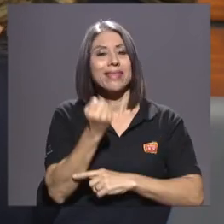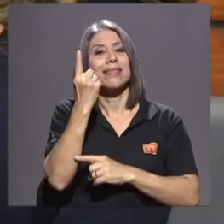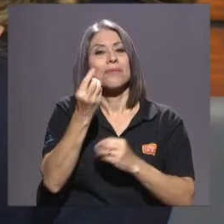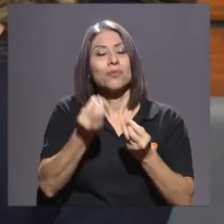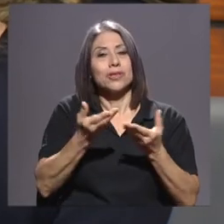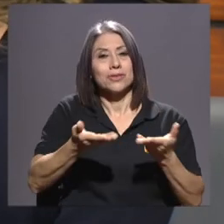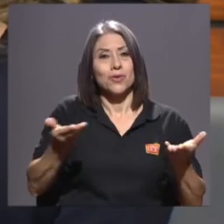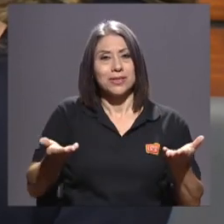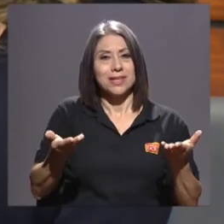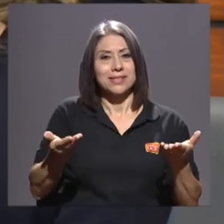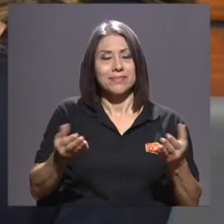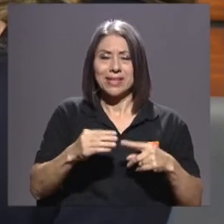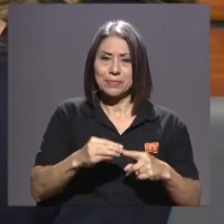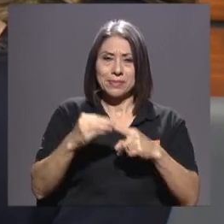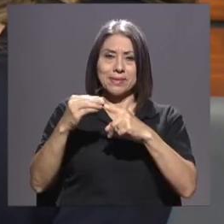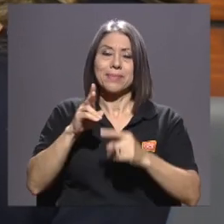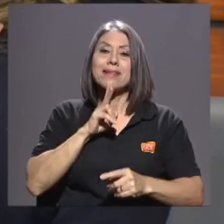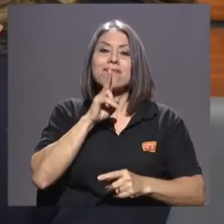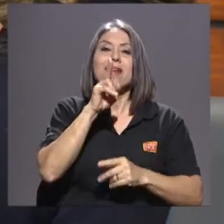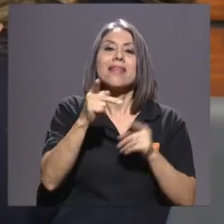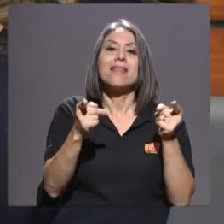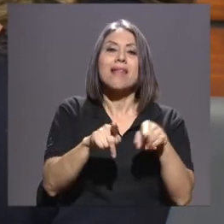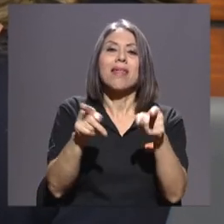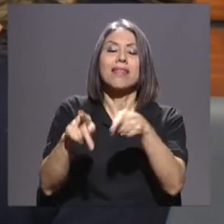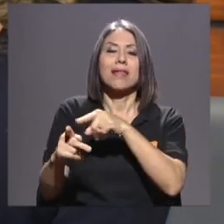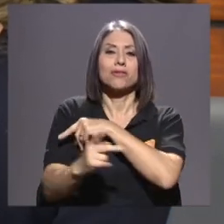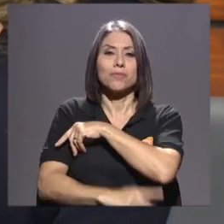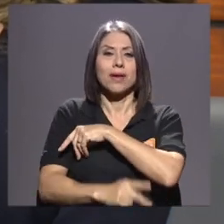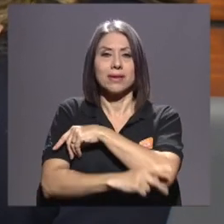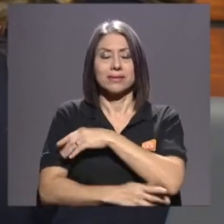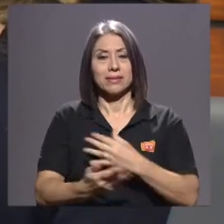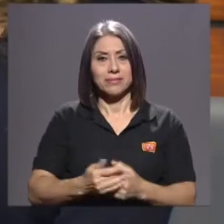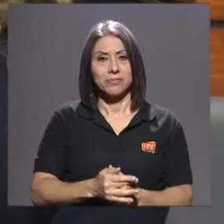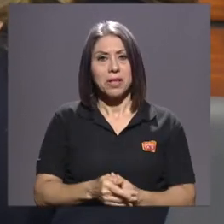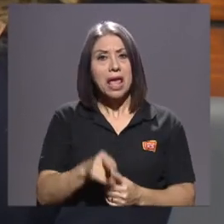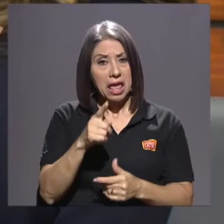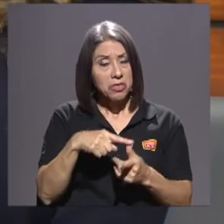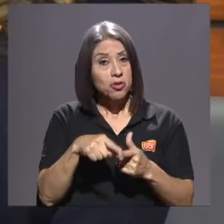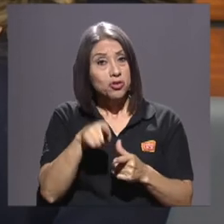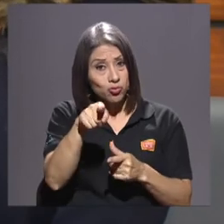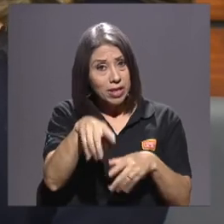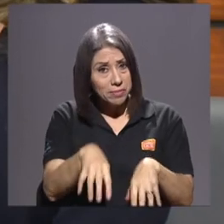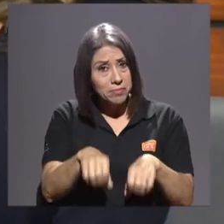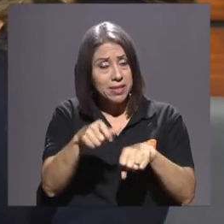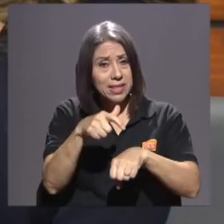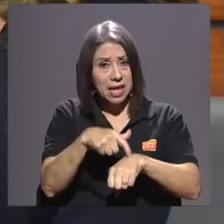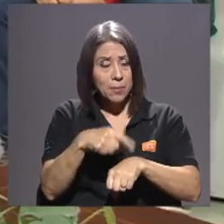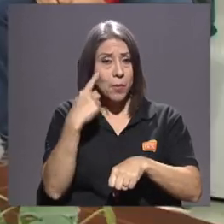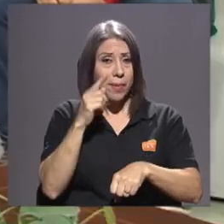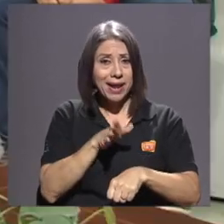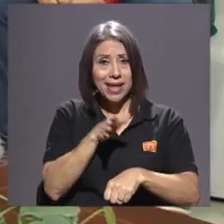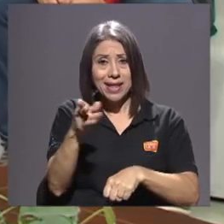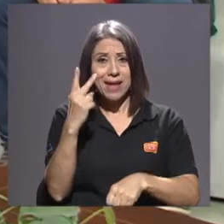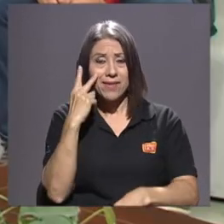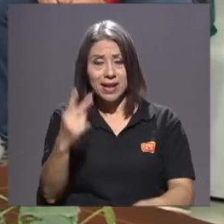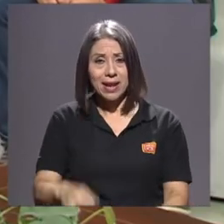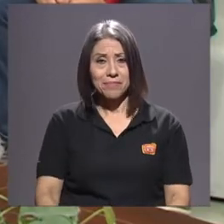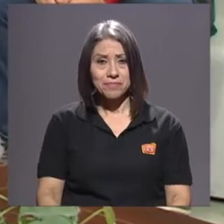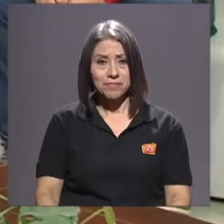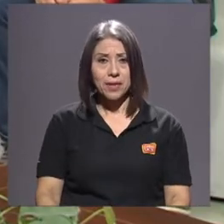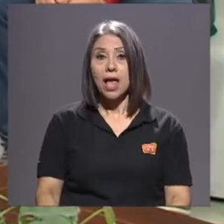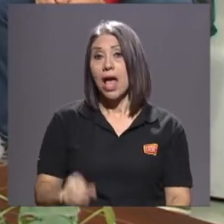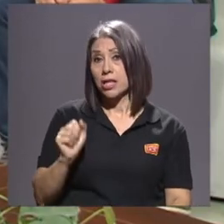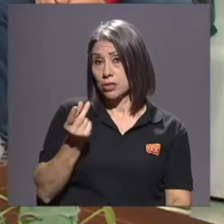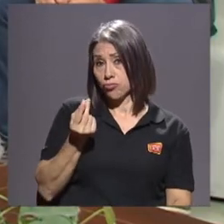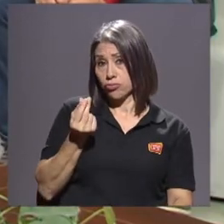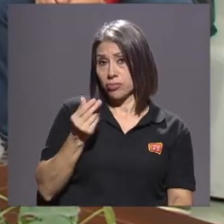hoy, de la realidad de los países. Entonces, que se tomen el tiempo de ir a verla. Sí, bueno, tendrá un